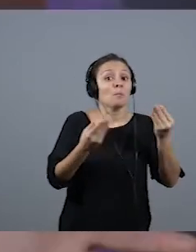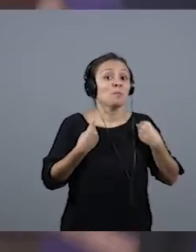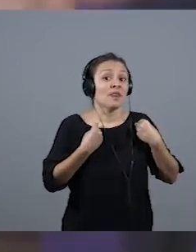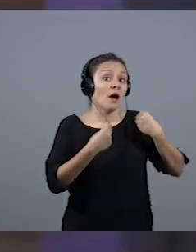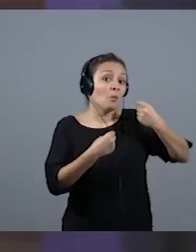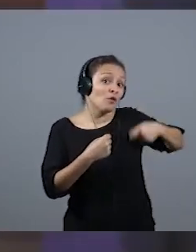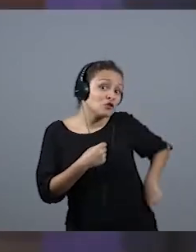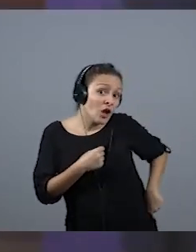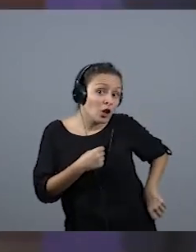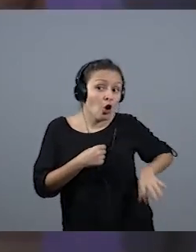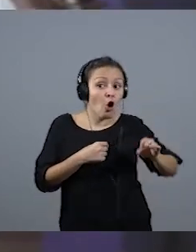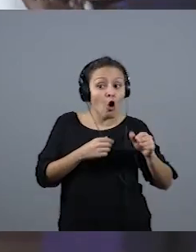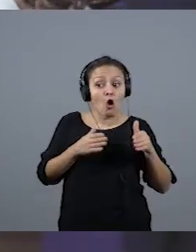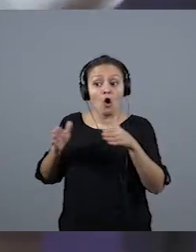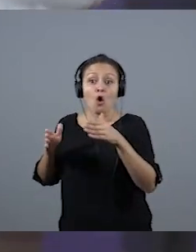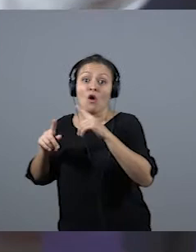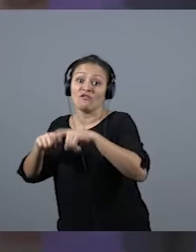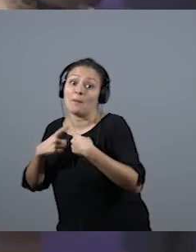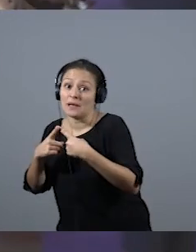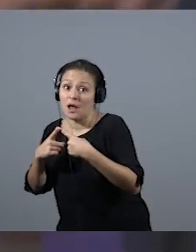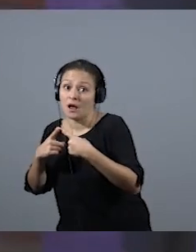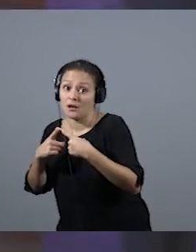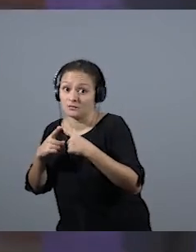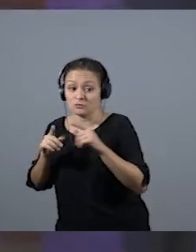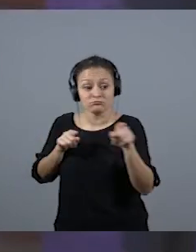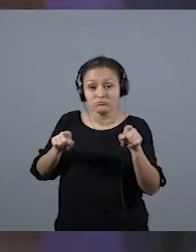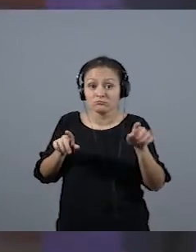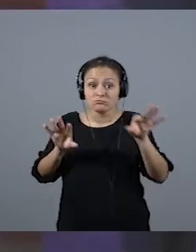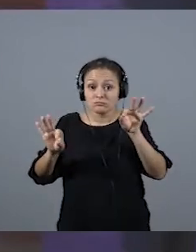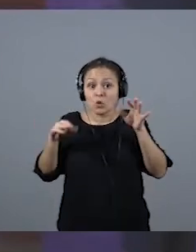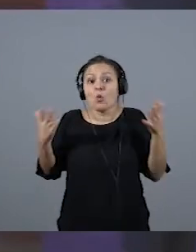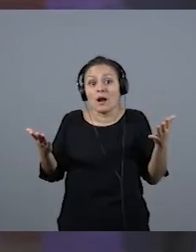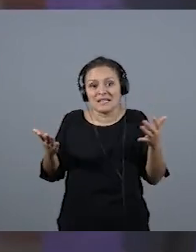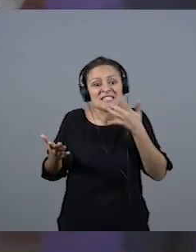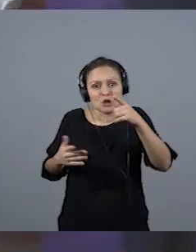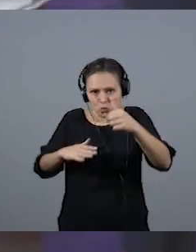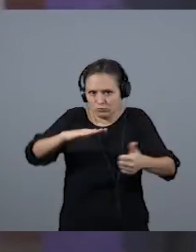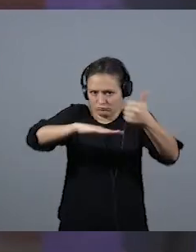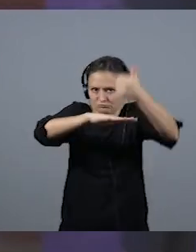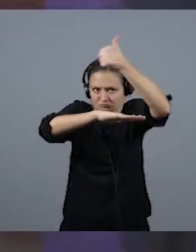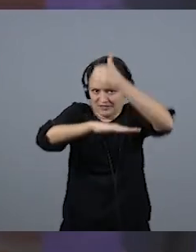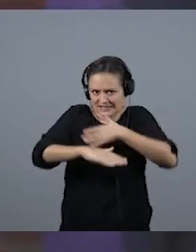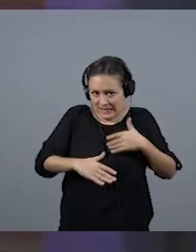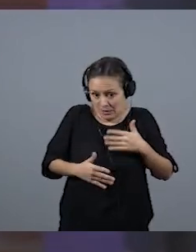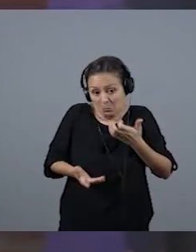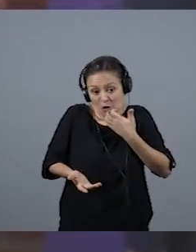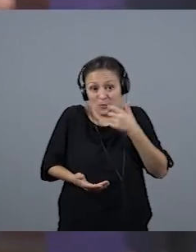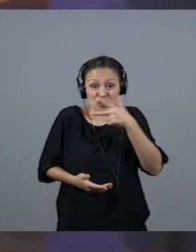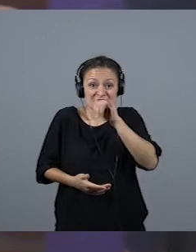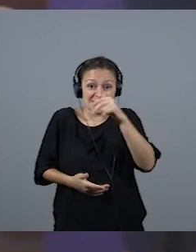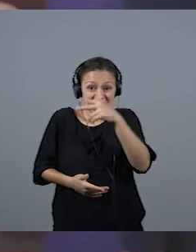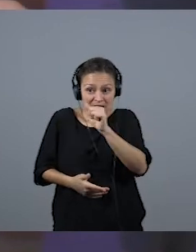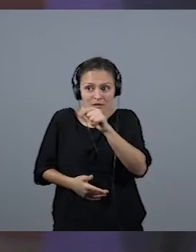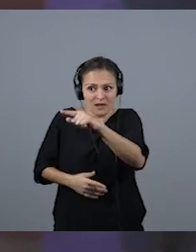familiar y profesional si queremos llegar, si queremos llegar a ciertos puestos. Vuelvo a repetir, Chicha fue directora porque tenía un